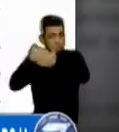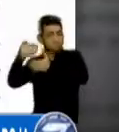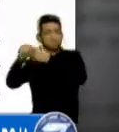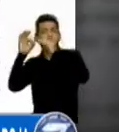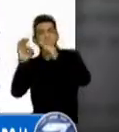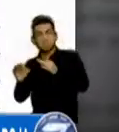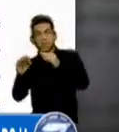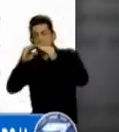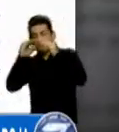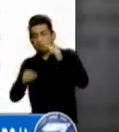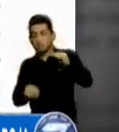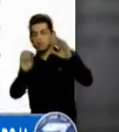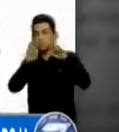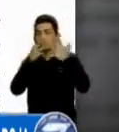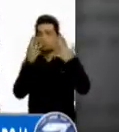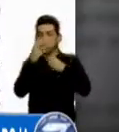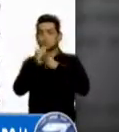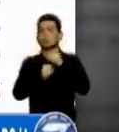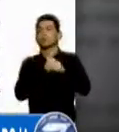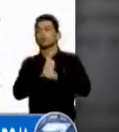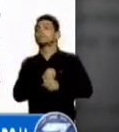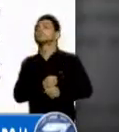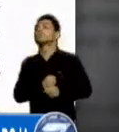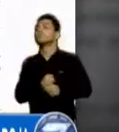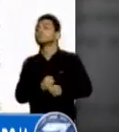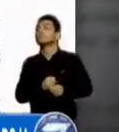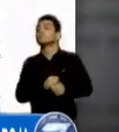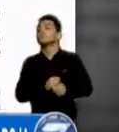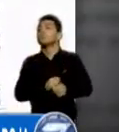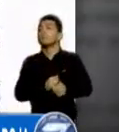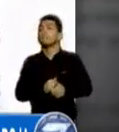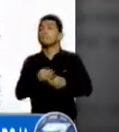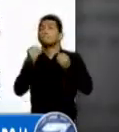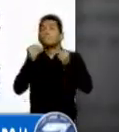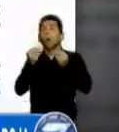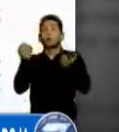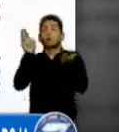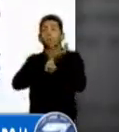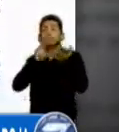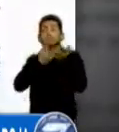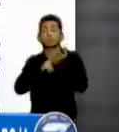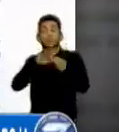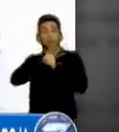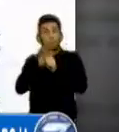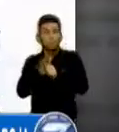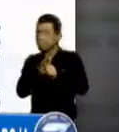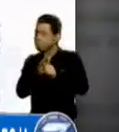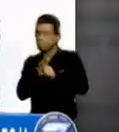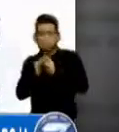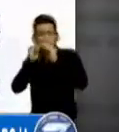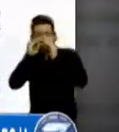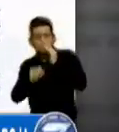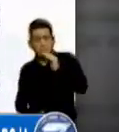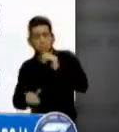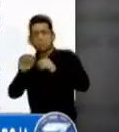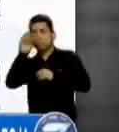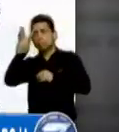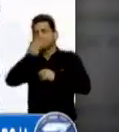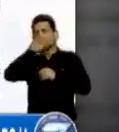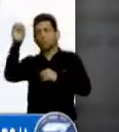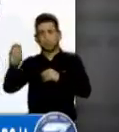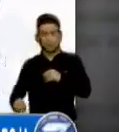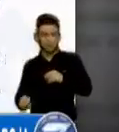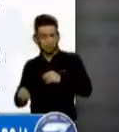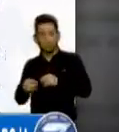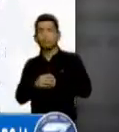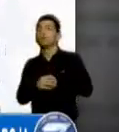inmunizados. La incidencia de casos en los menores de edad ha sido menor al 3% desde el inicio de la pandemia. En la población